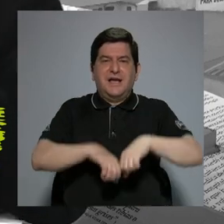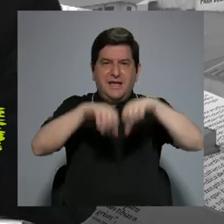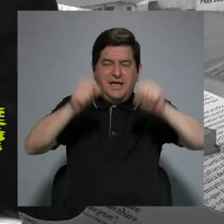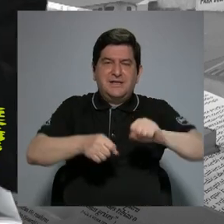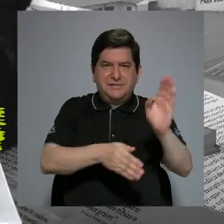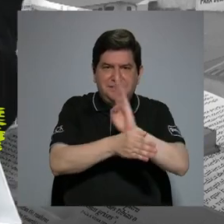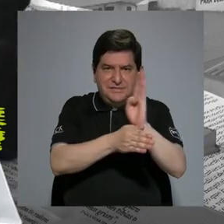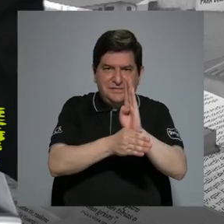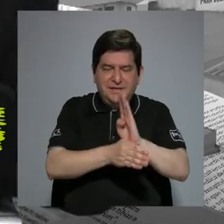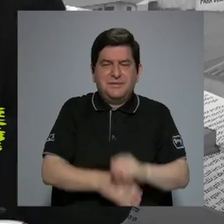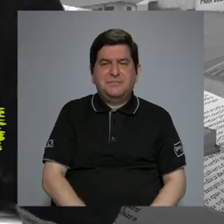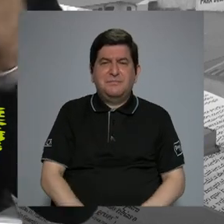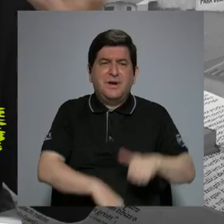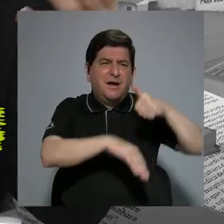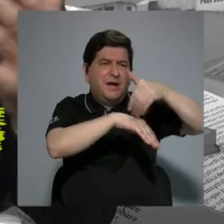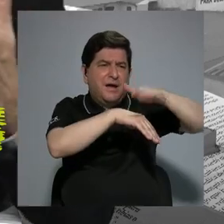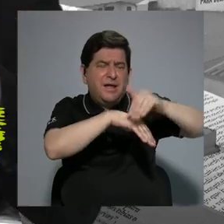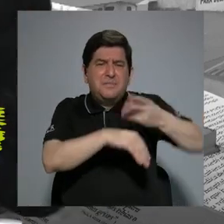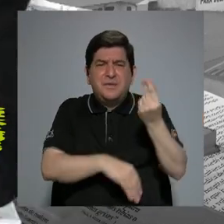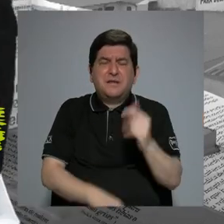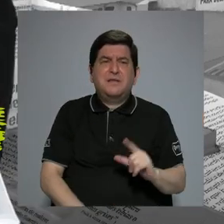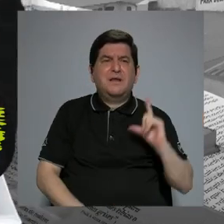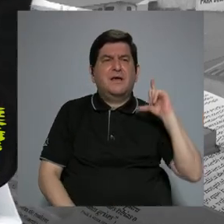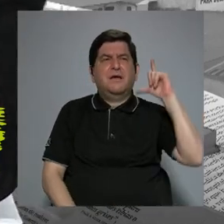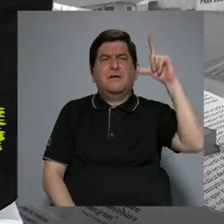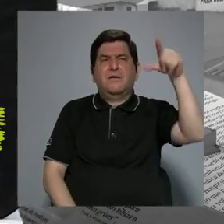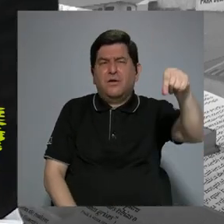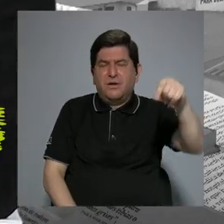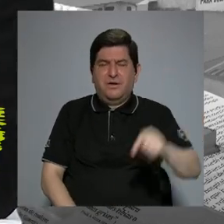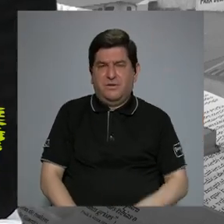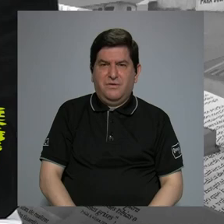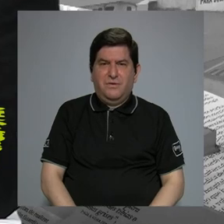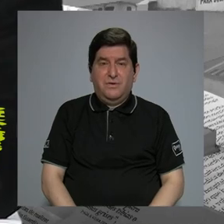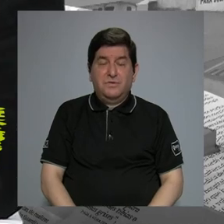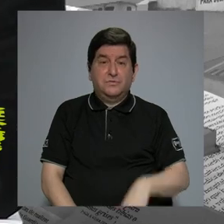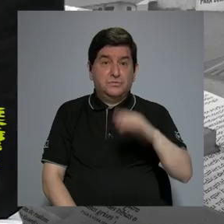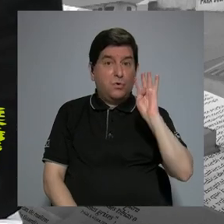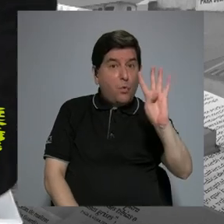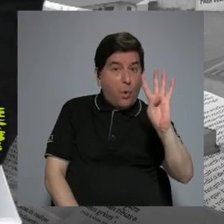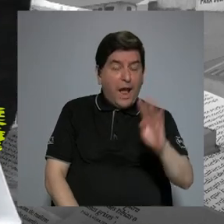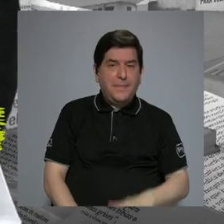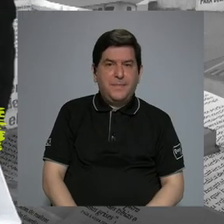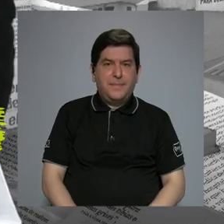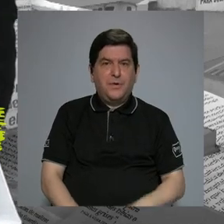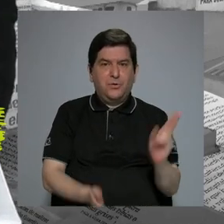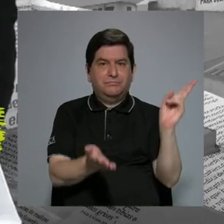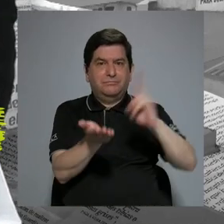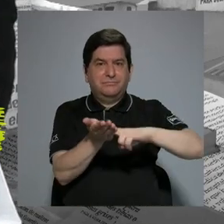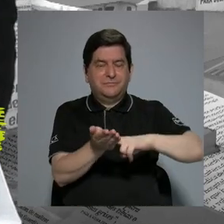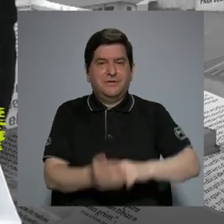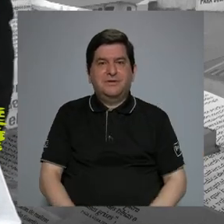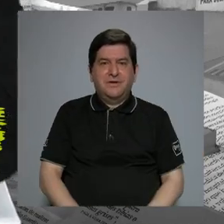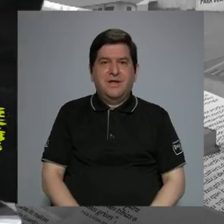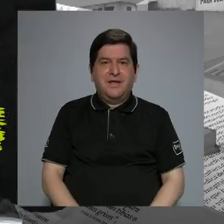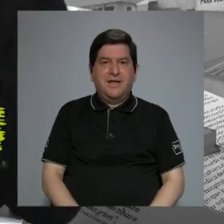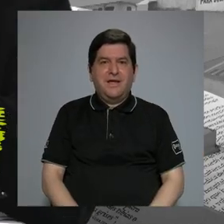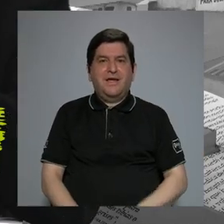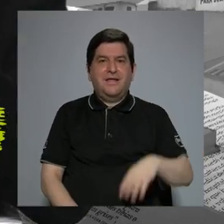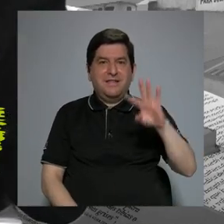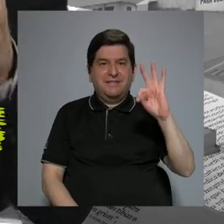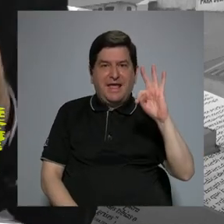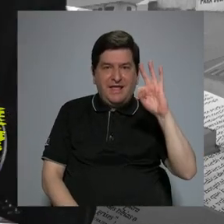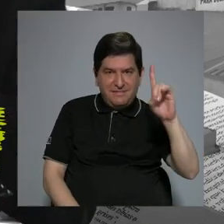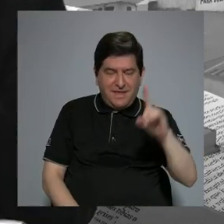porque estar enviando dinero a los lugares remotos. Número cuatro, debe estar inscrito en Hacienda, porque también